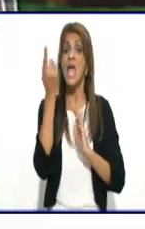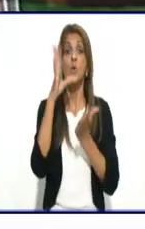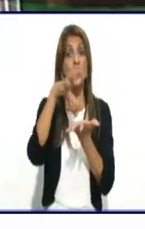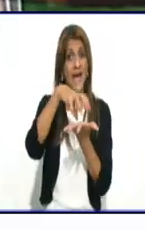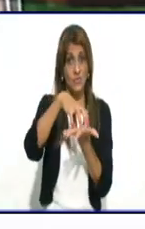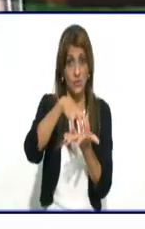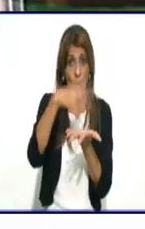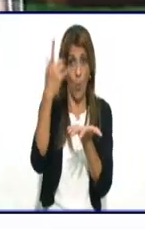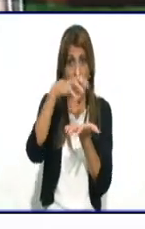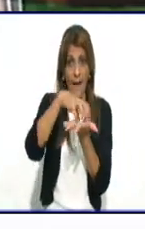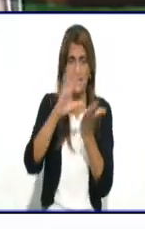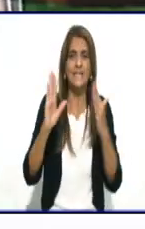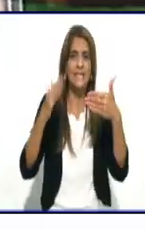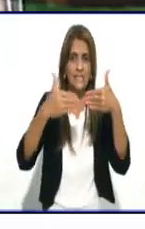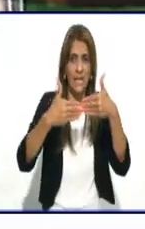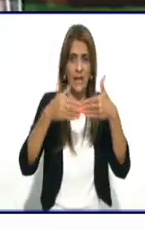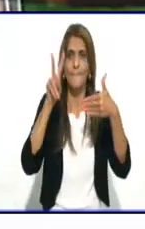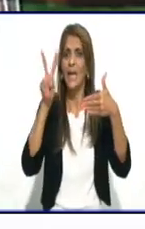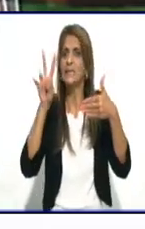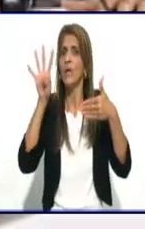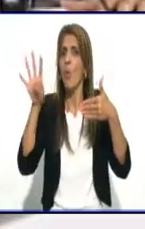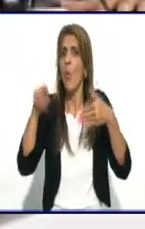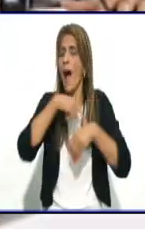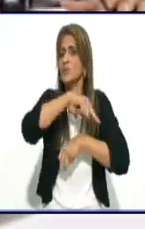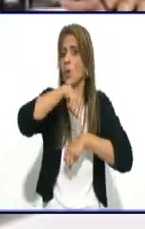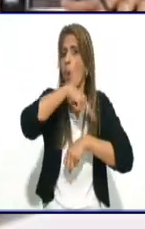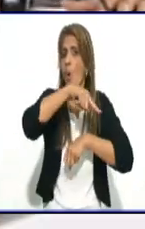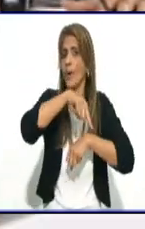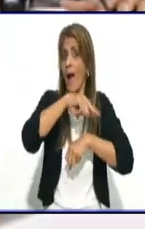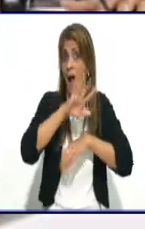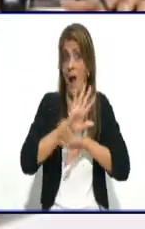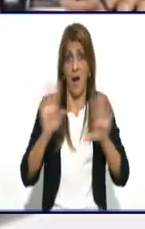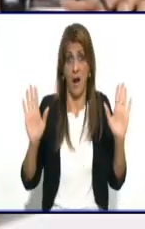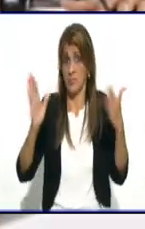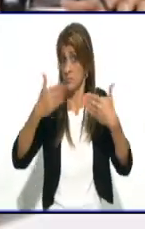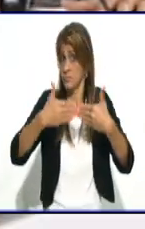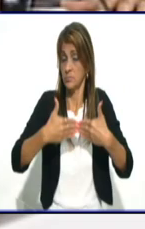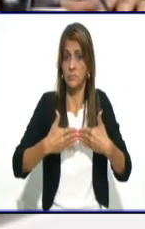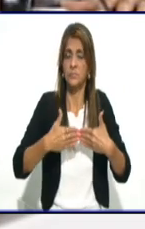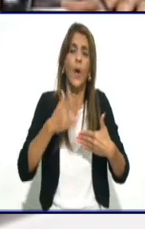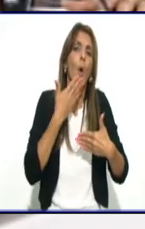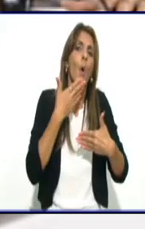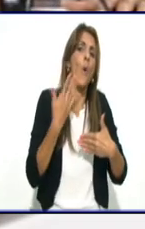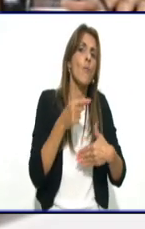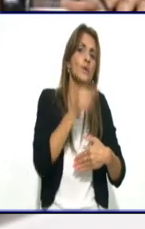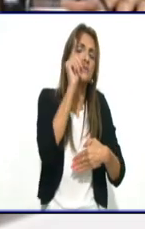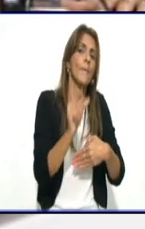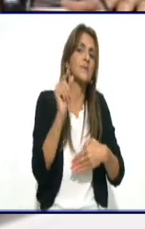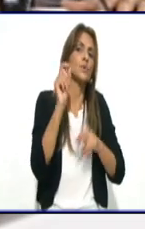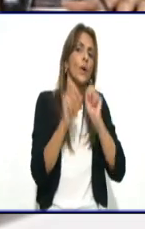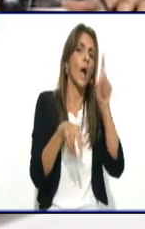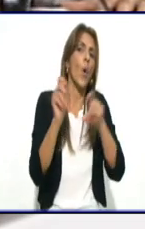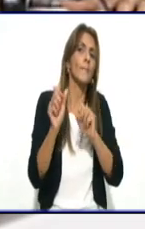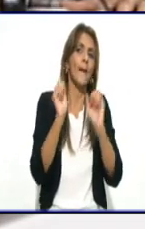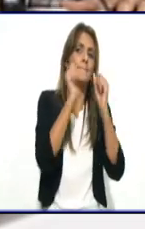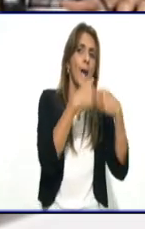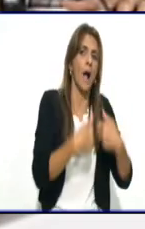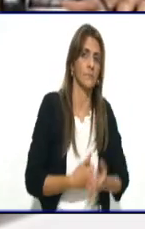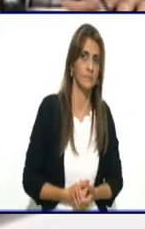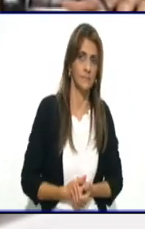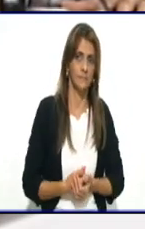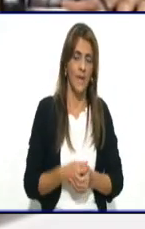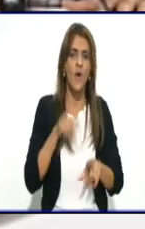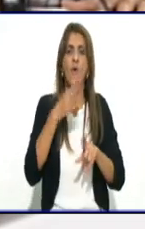que se cierra 24 horas, restricción 24 horas, ¿cómo esas personas compran el pan? ¿Cómo esas personas compran